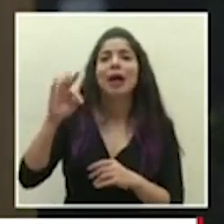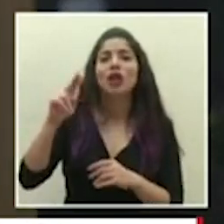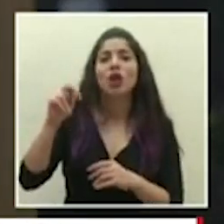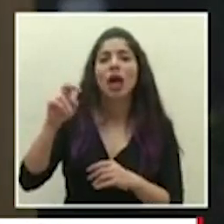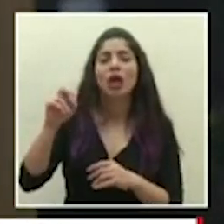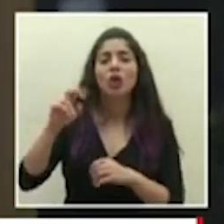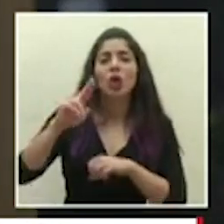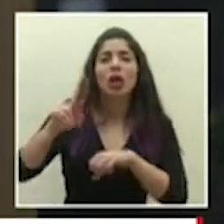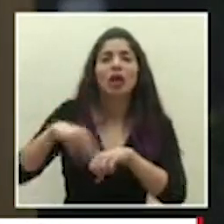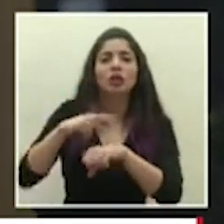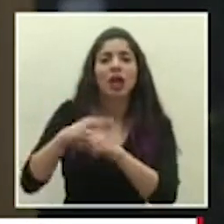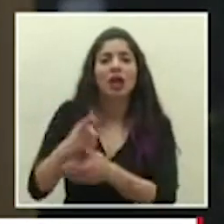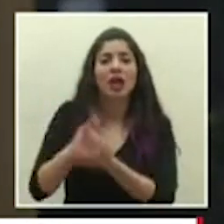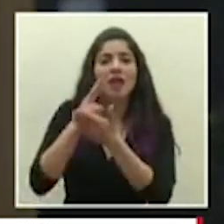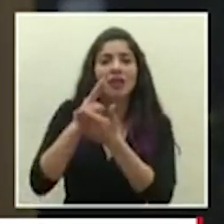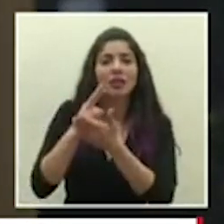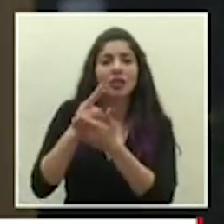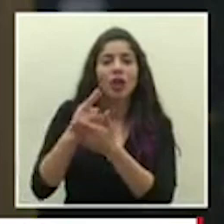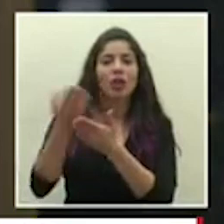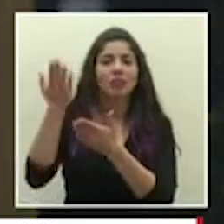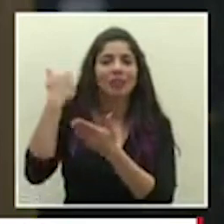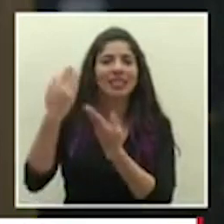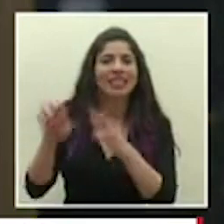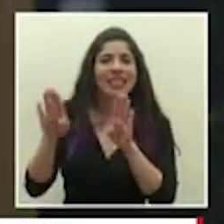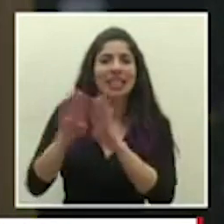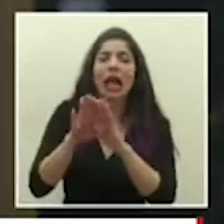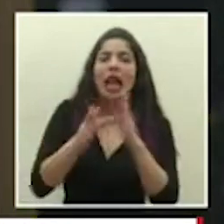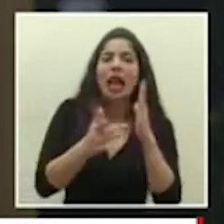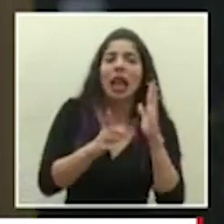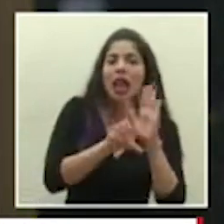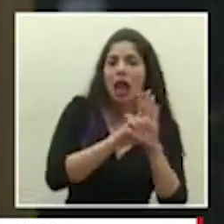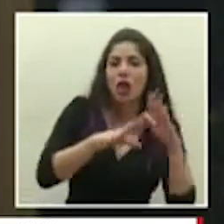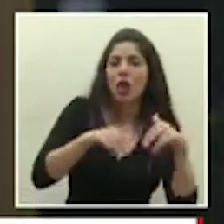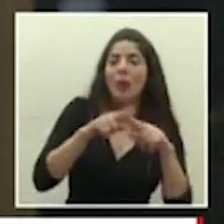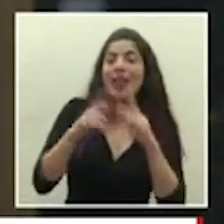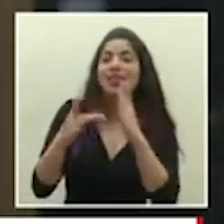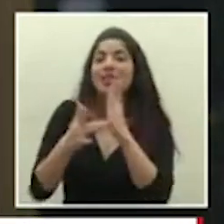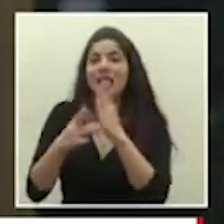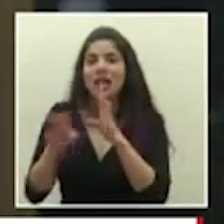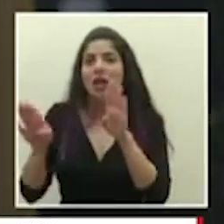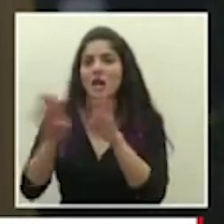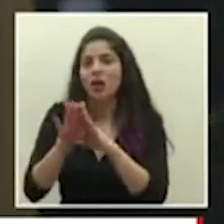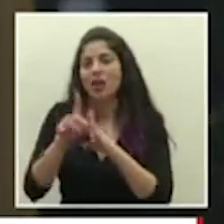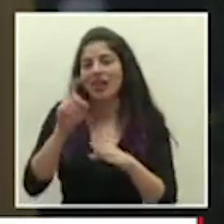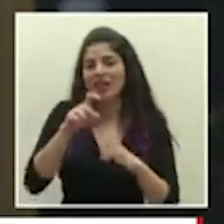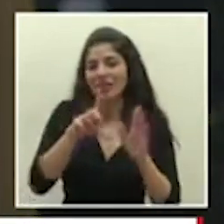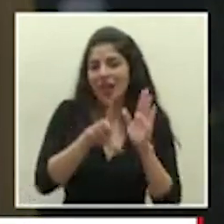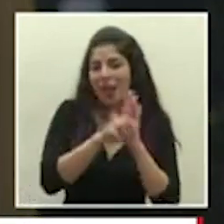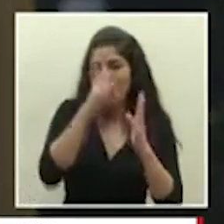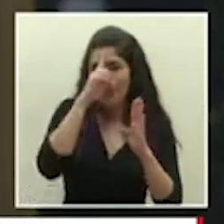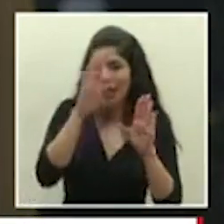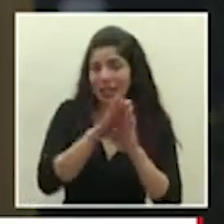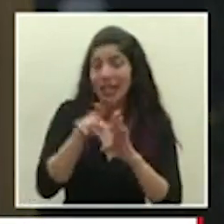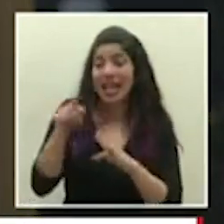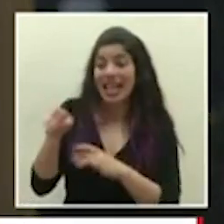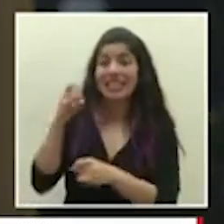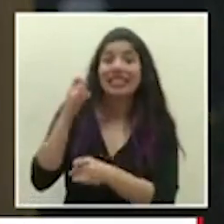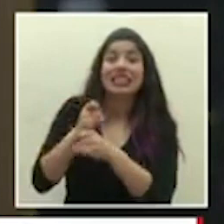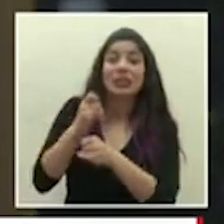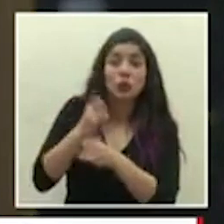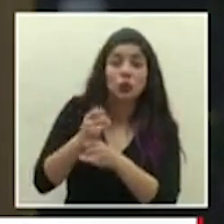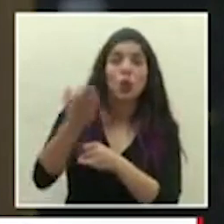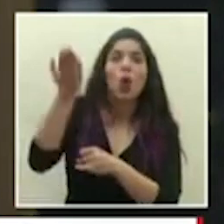el PANARE que fue cerrado técnicamente aún no legalmente porque eso requiere de una ley de la república esa institución